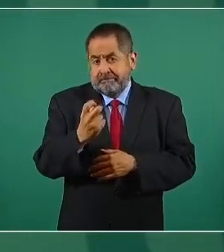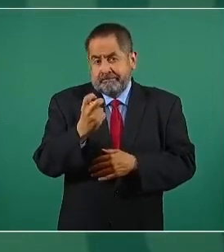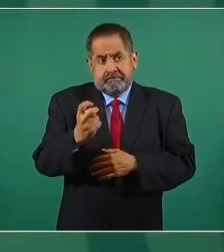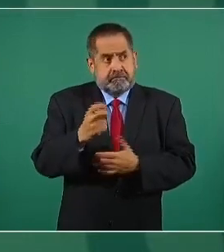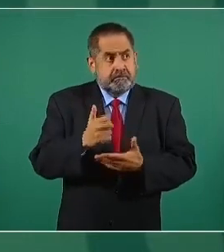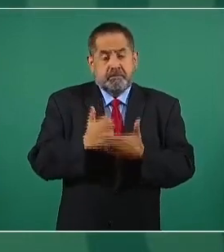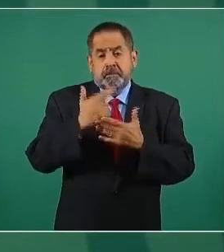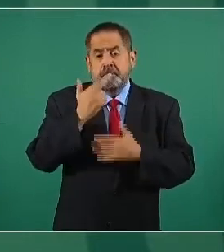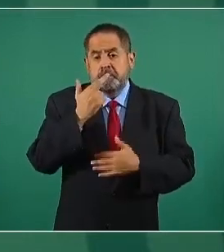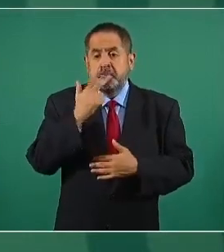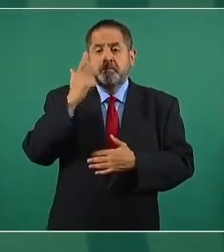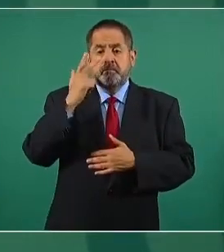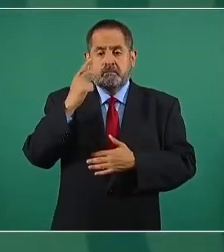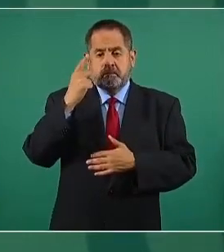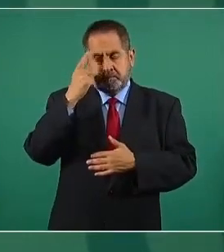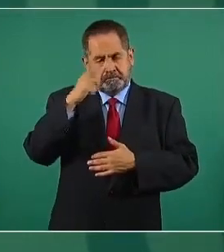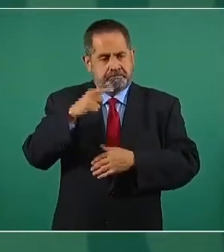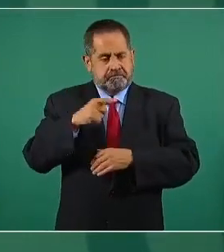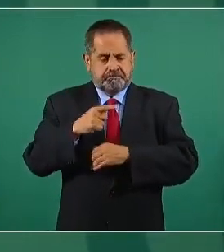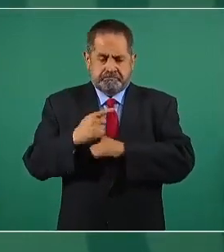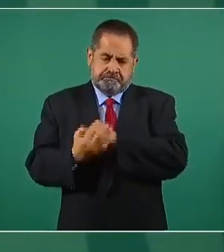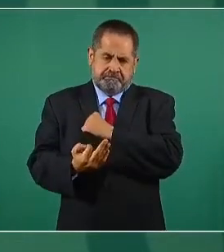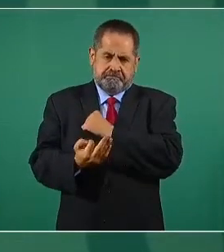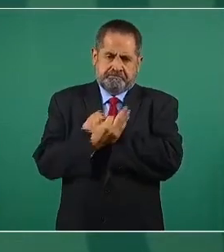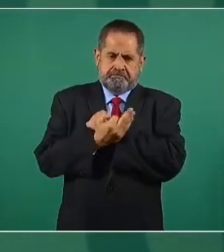de protegernos.